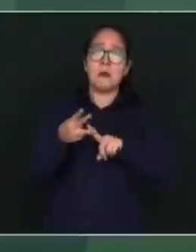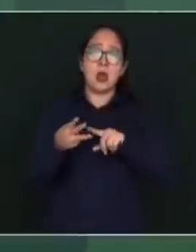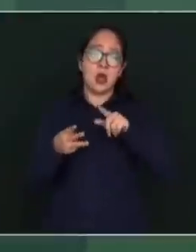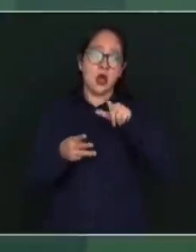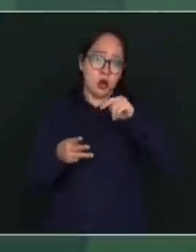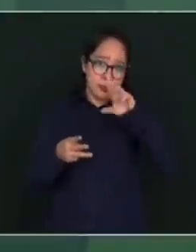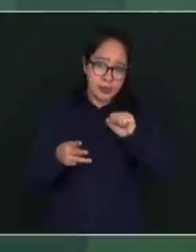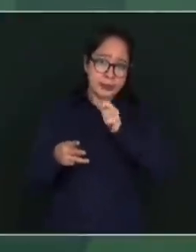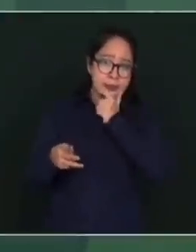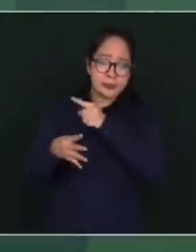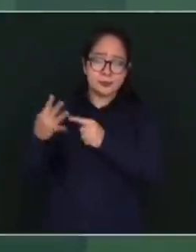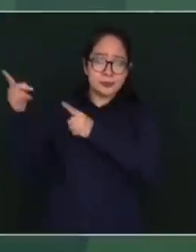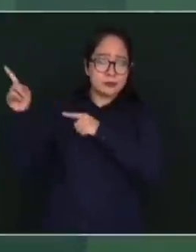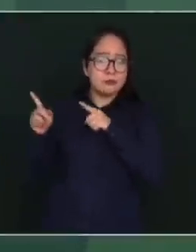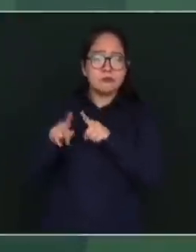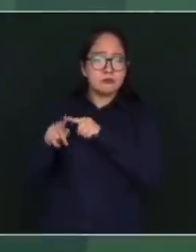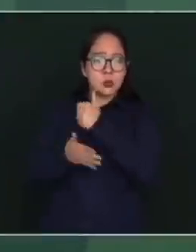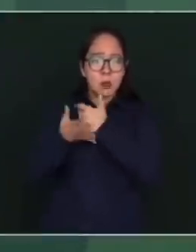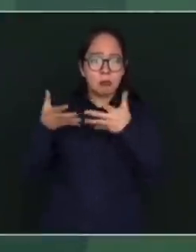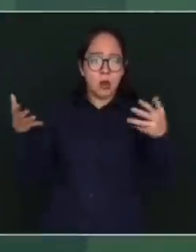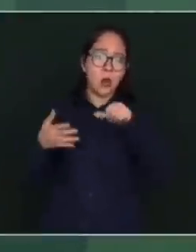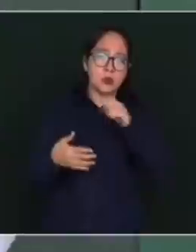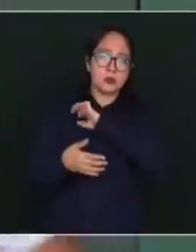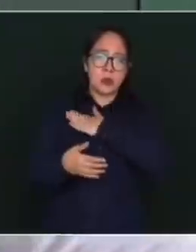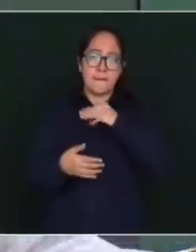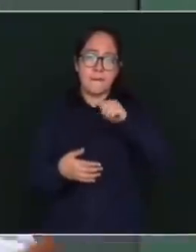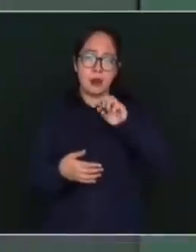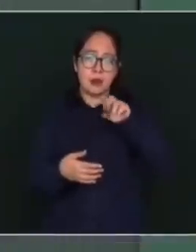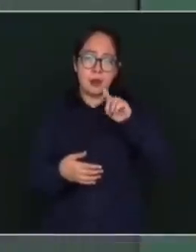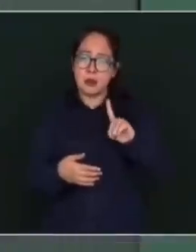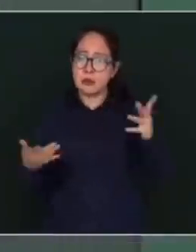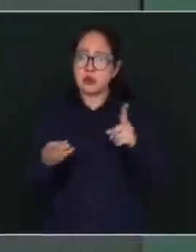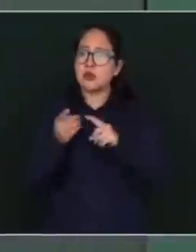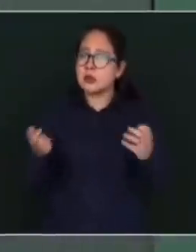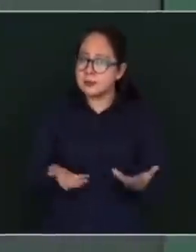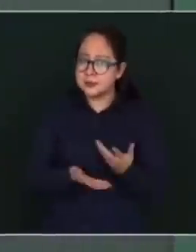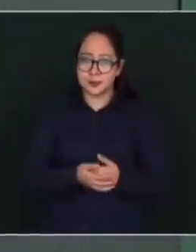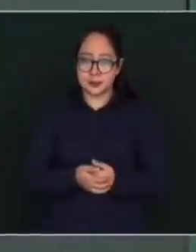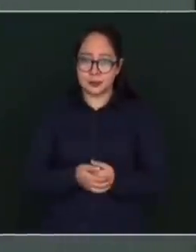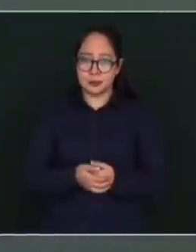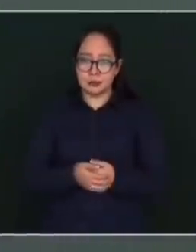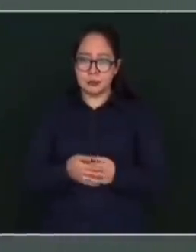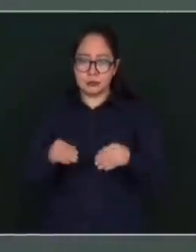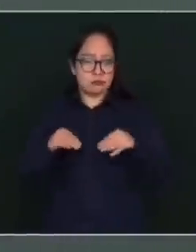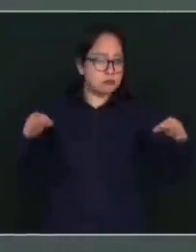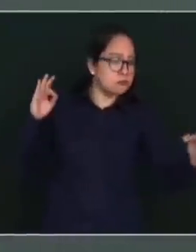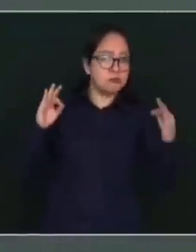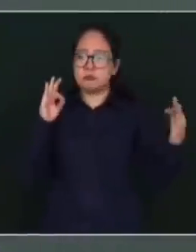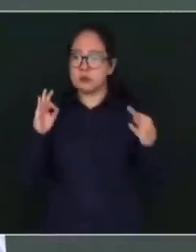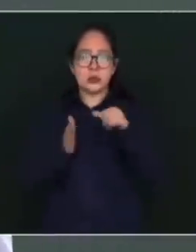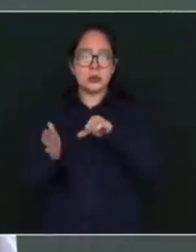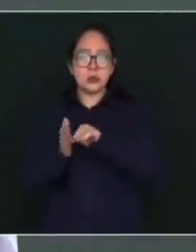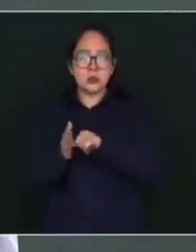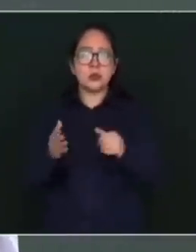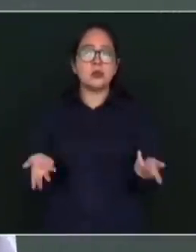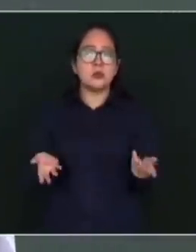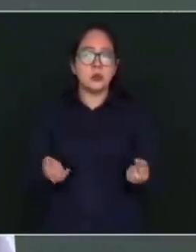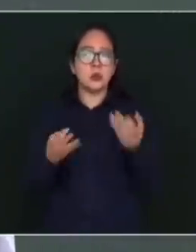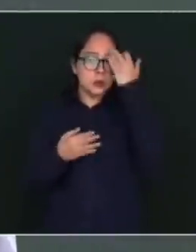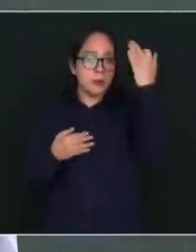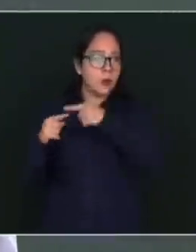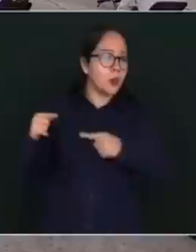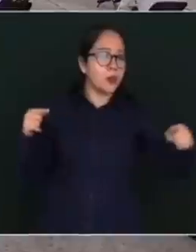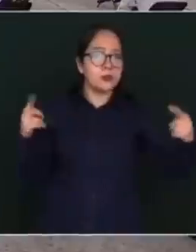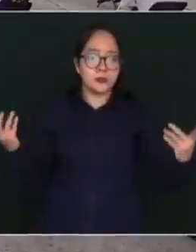Londres, el aeropuerto de Madrid. ¿Dónde están? ¿De qué distancia del centro de esas ciudades?